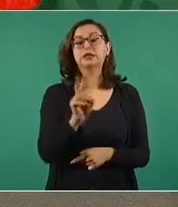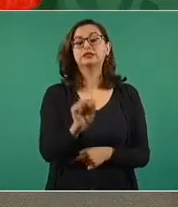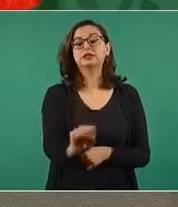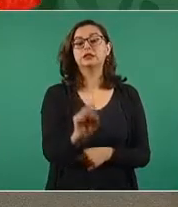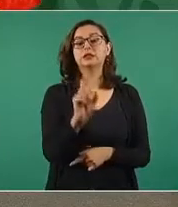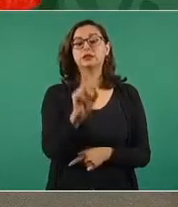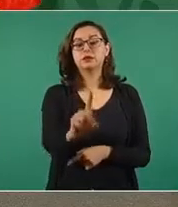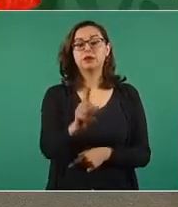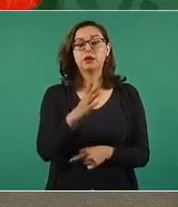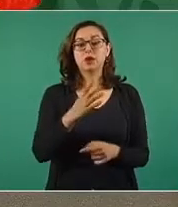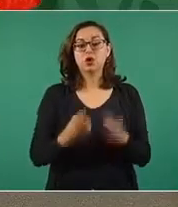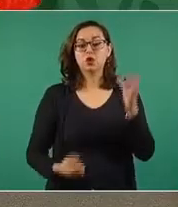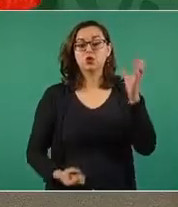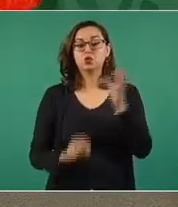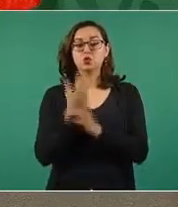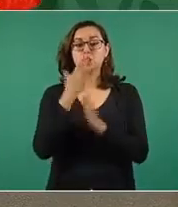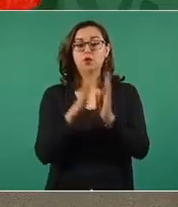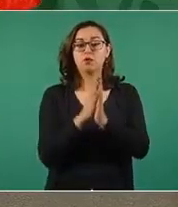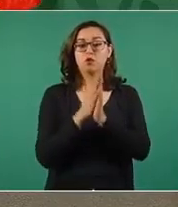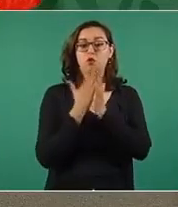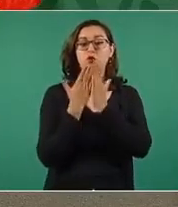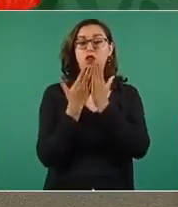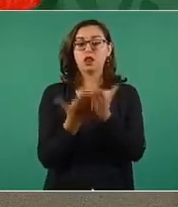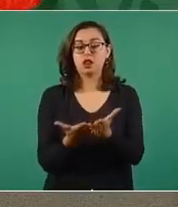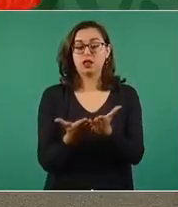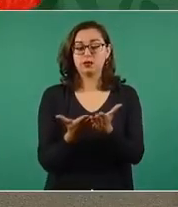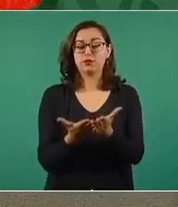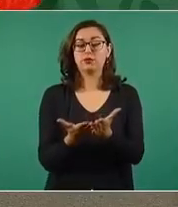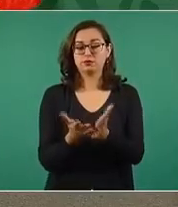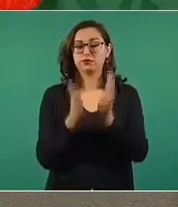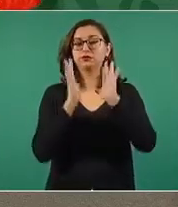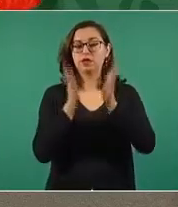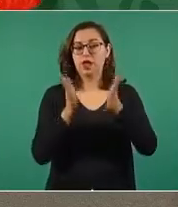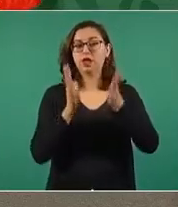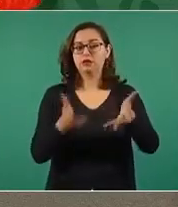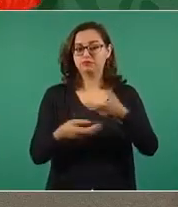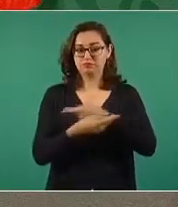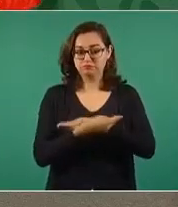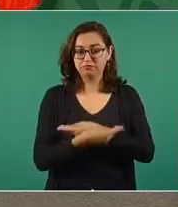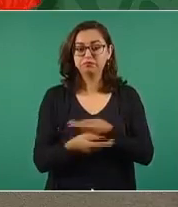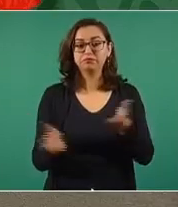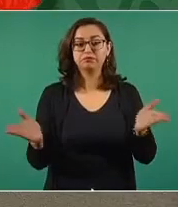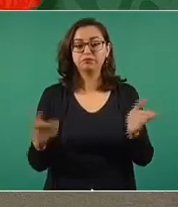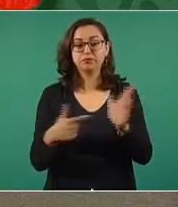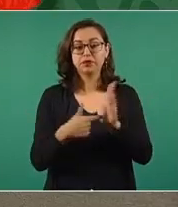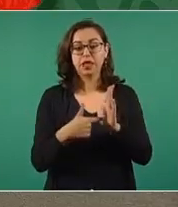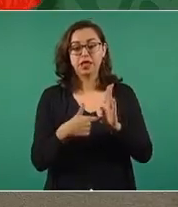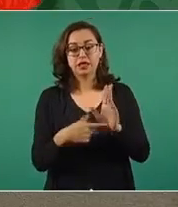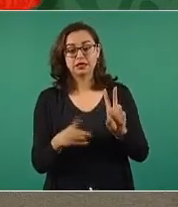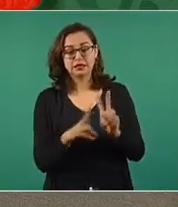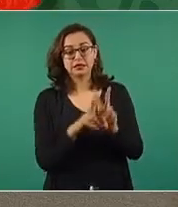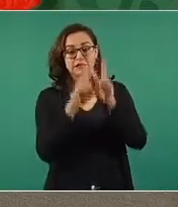que se llama A la mitad del camino y un capítulo